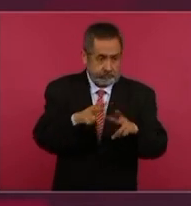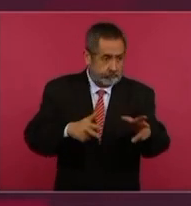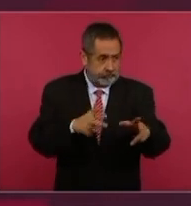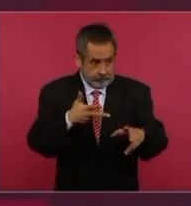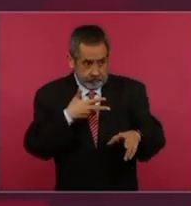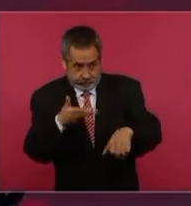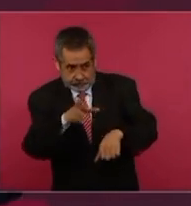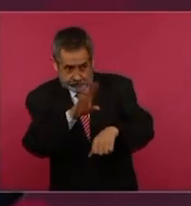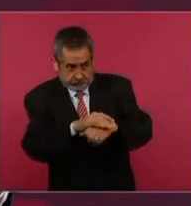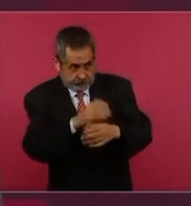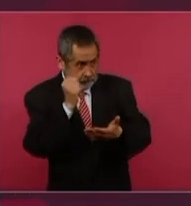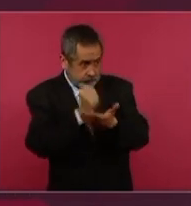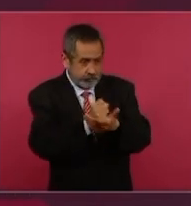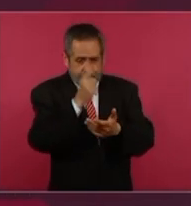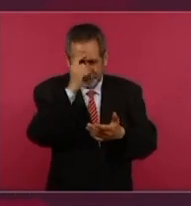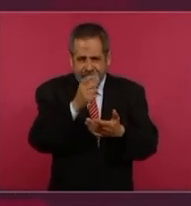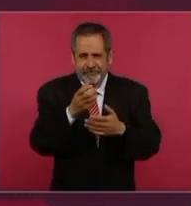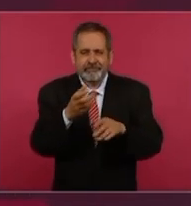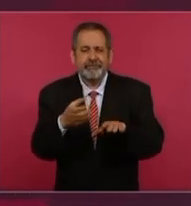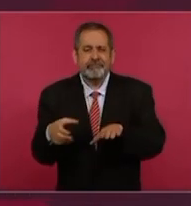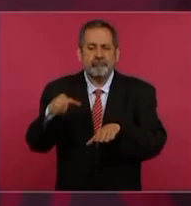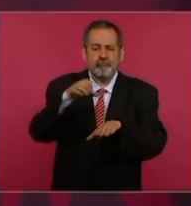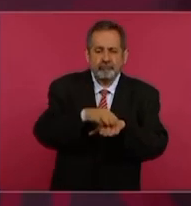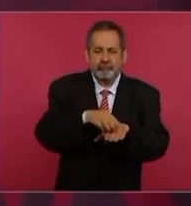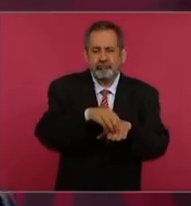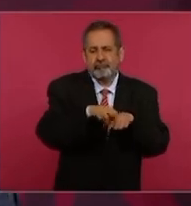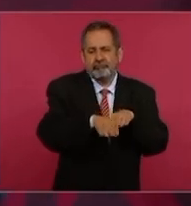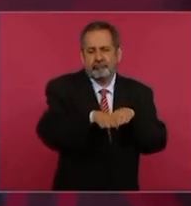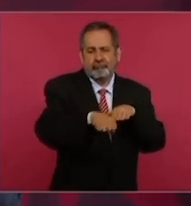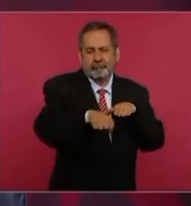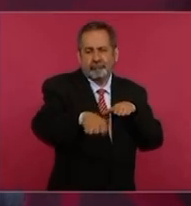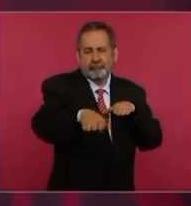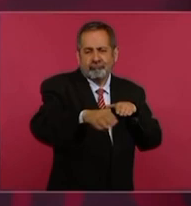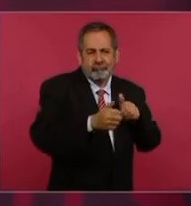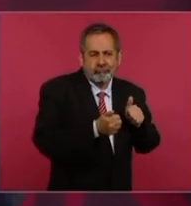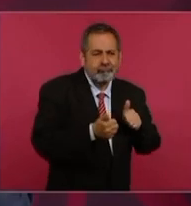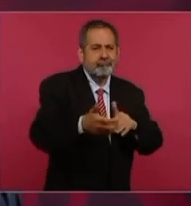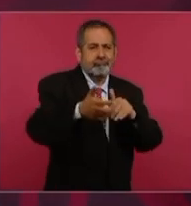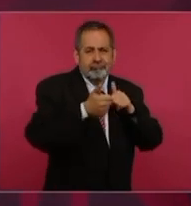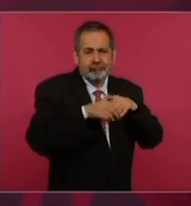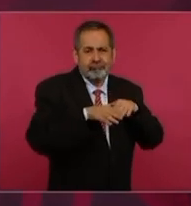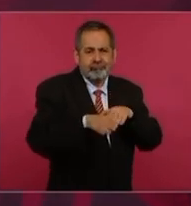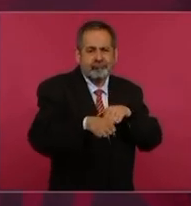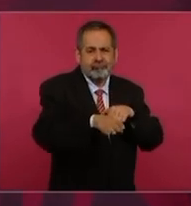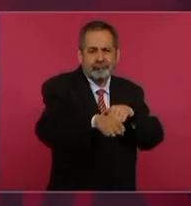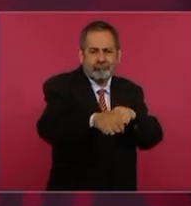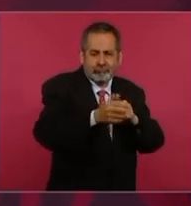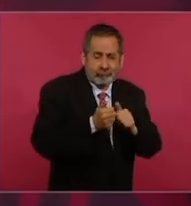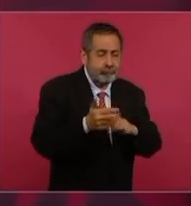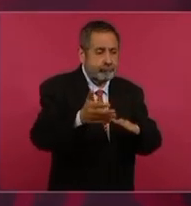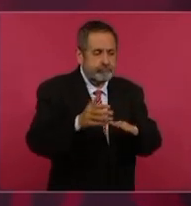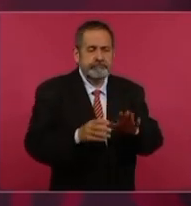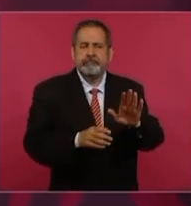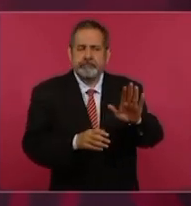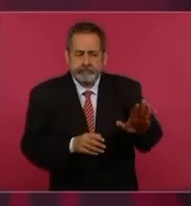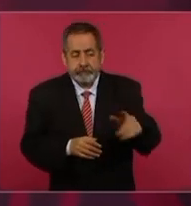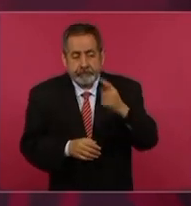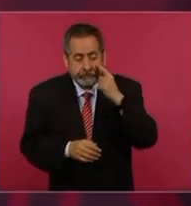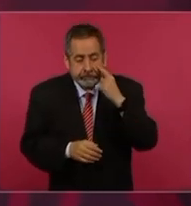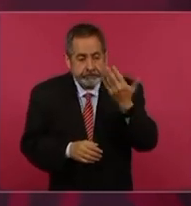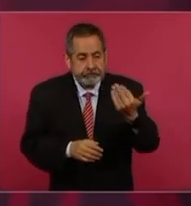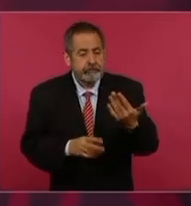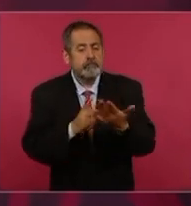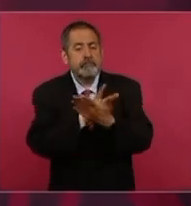de trenes de carga para que en un tiempo razonable nos presenten un